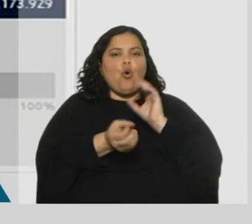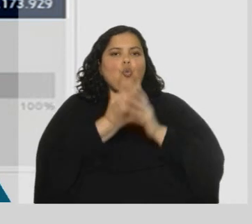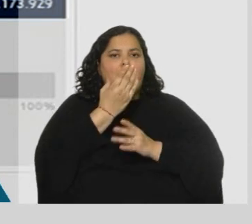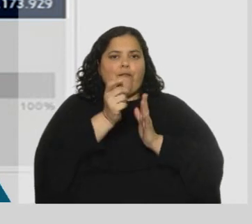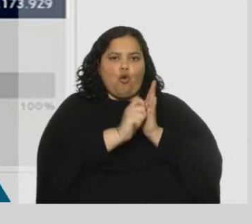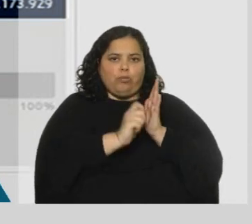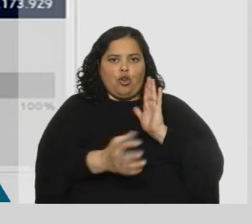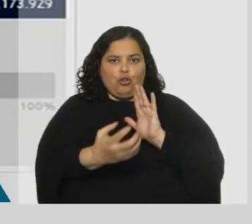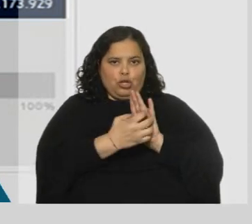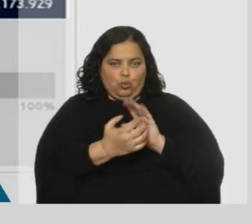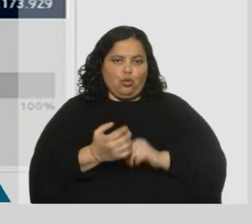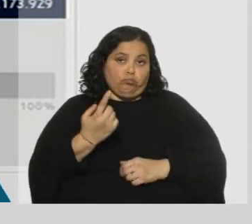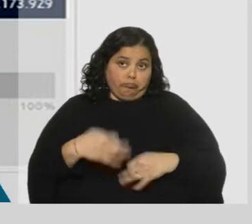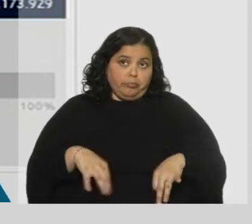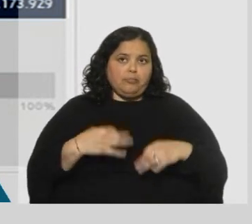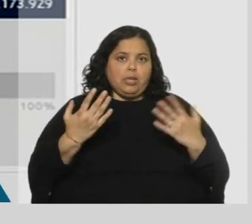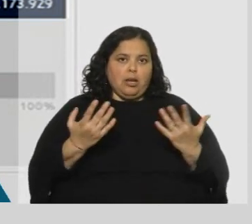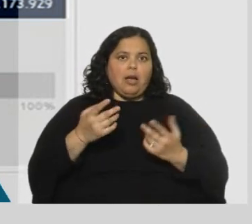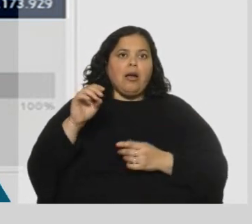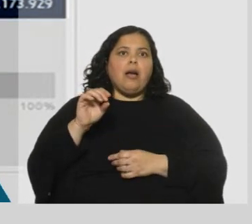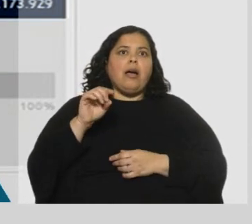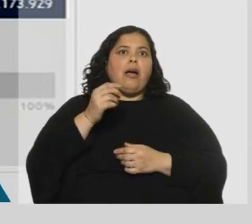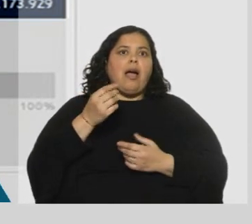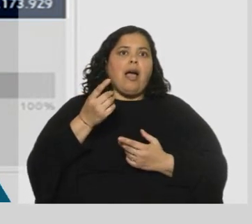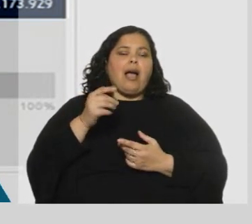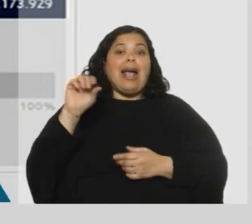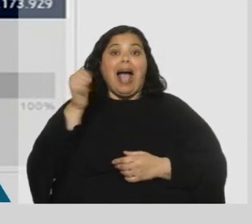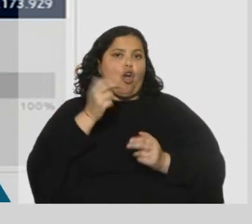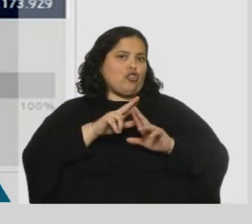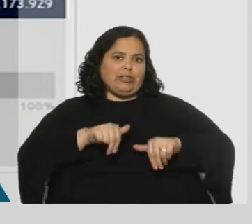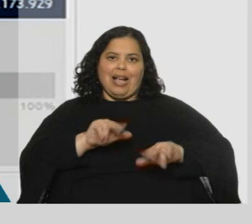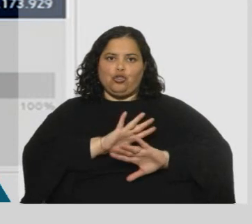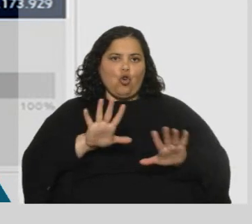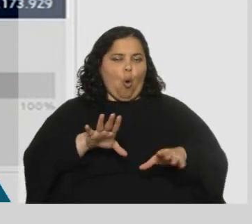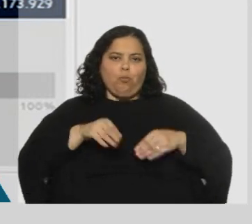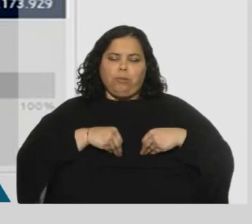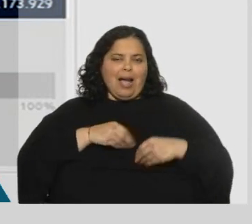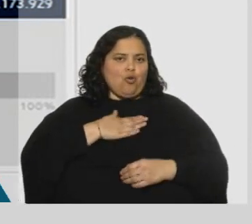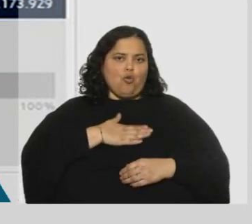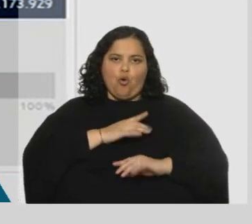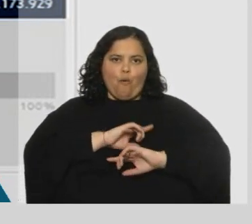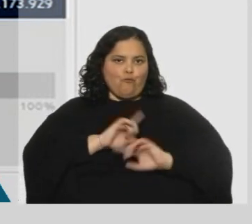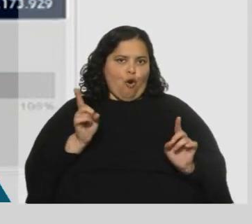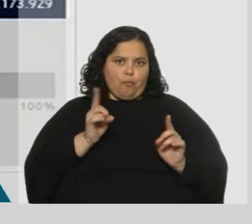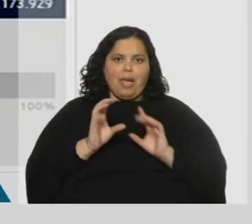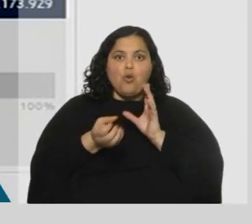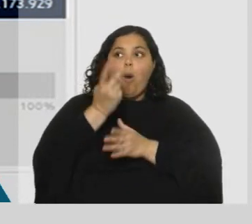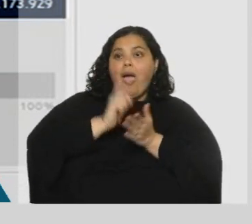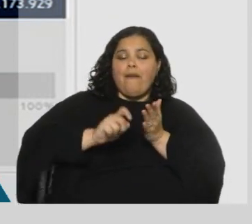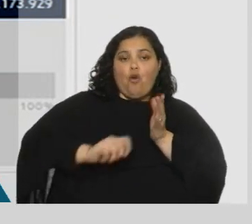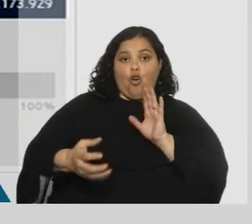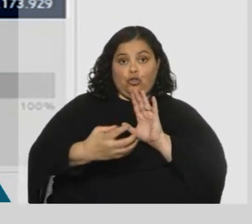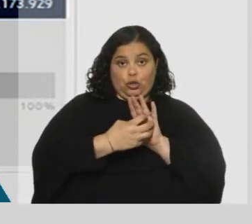el visto bueno al proyecto de constitución que salió después de un año de trabajo de la Convención Constitucional, que,